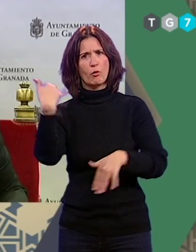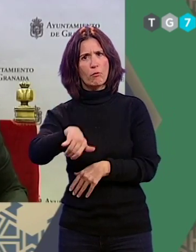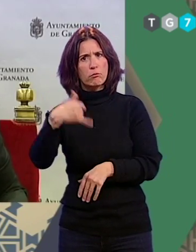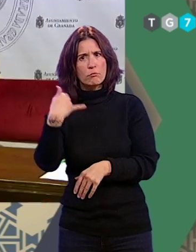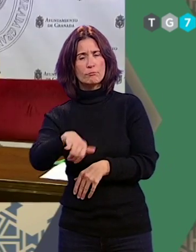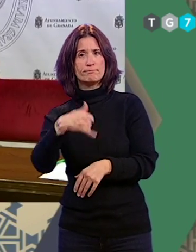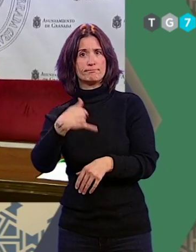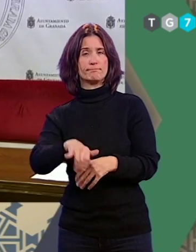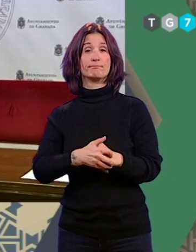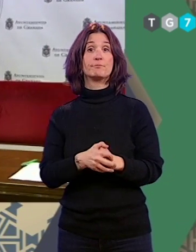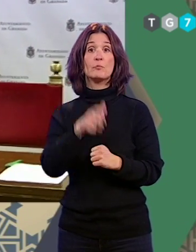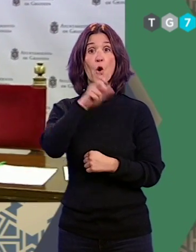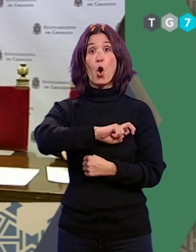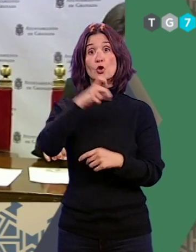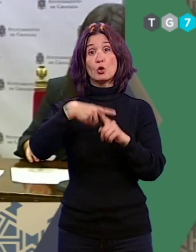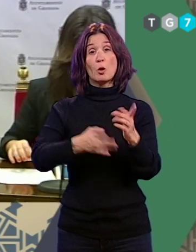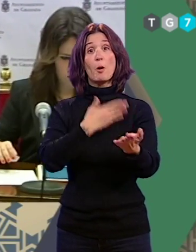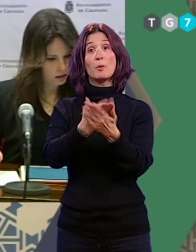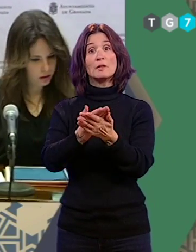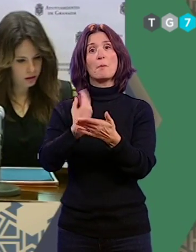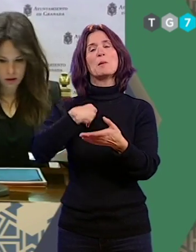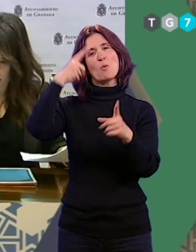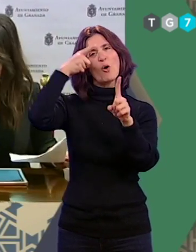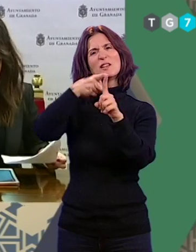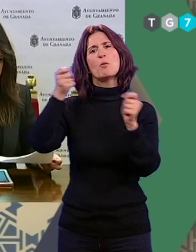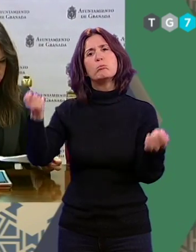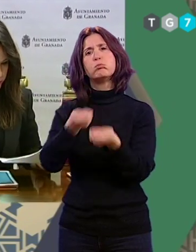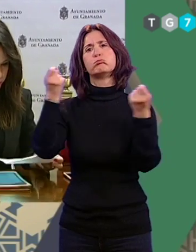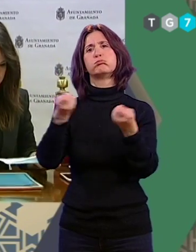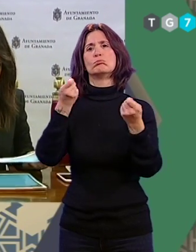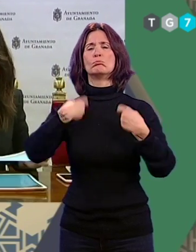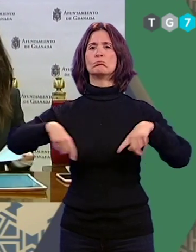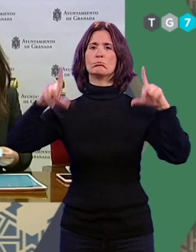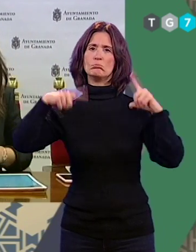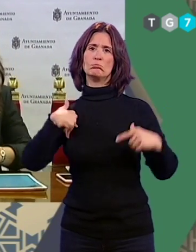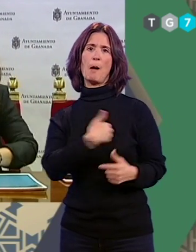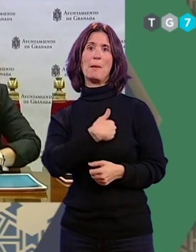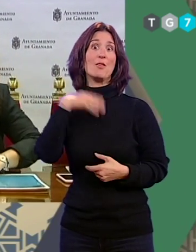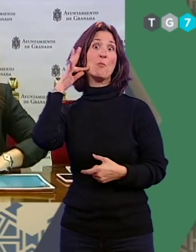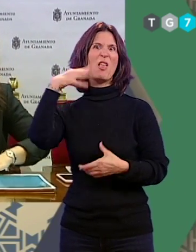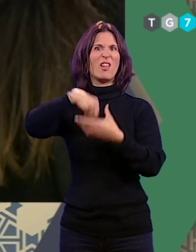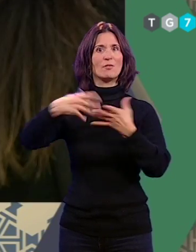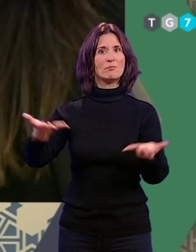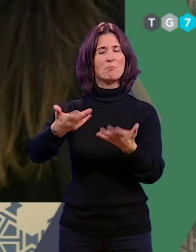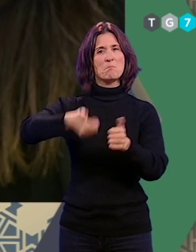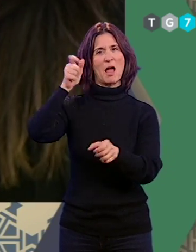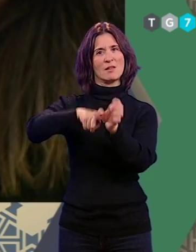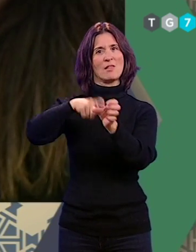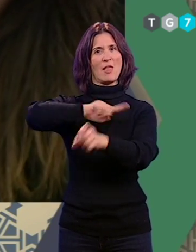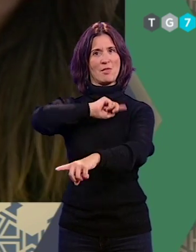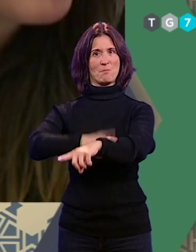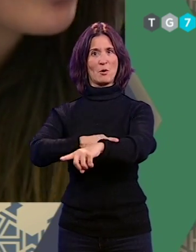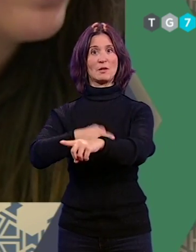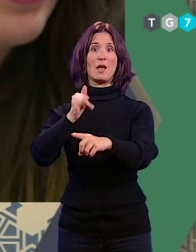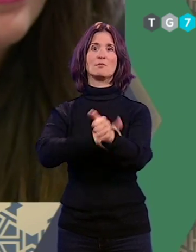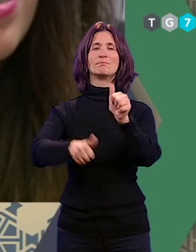requería. Otras de las propuestas realizadas están dedicadas a potenciar el papel de la mujer en el deporte, así como establecer como prioridad la